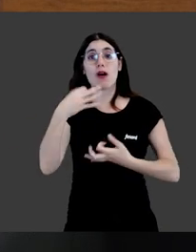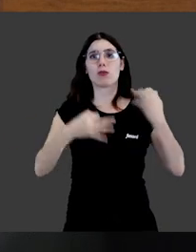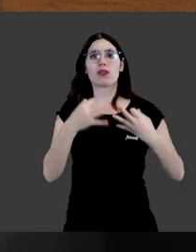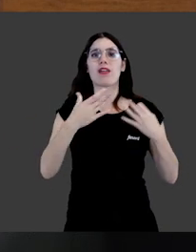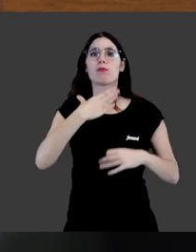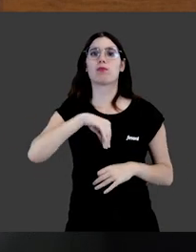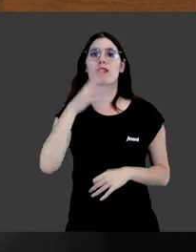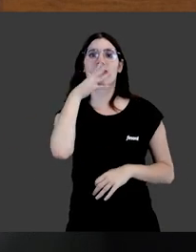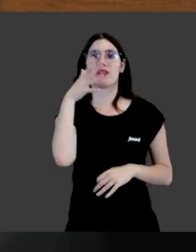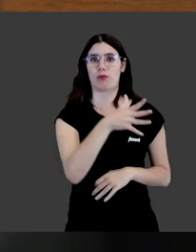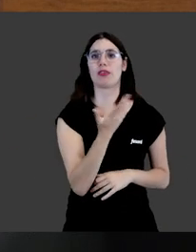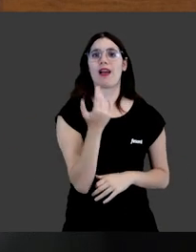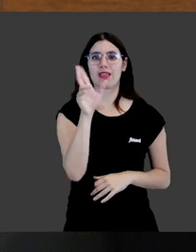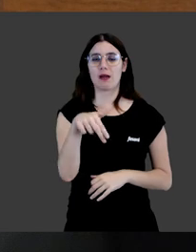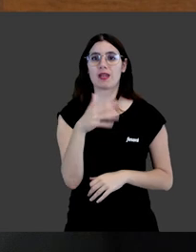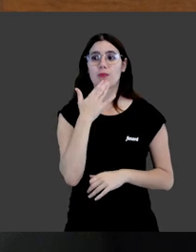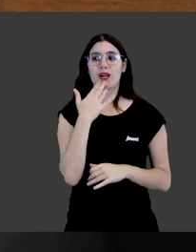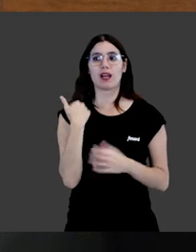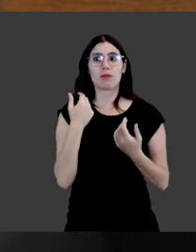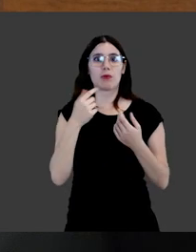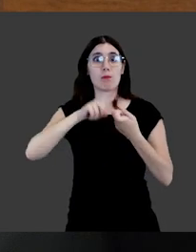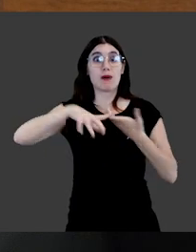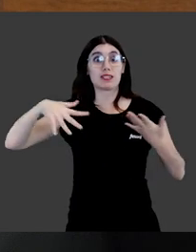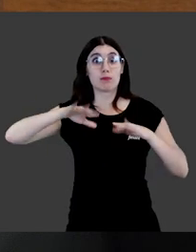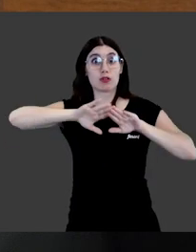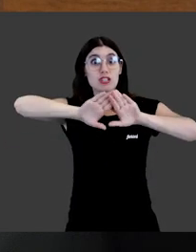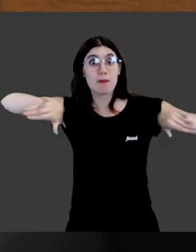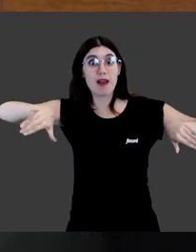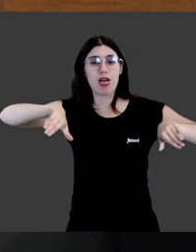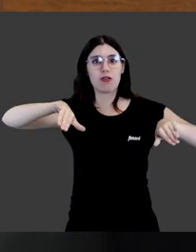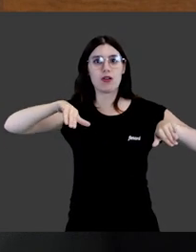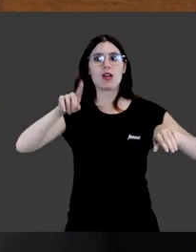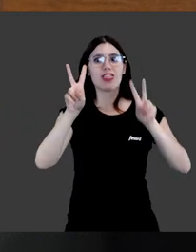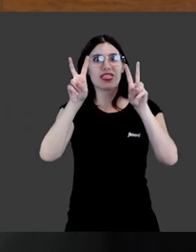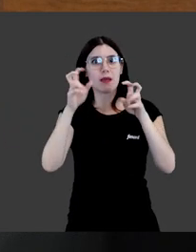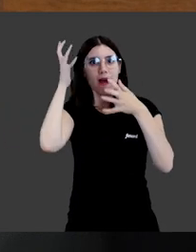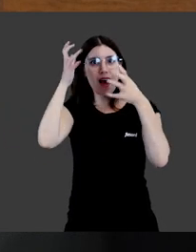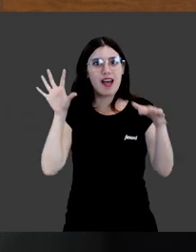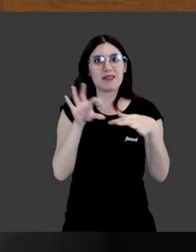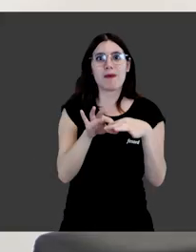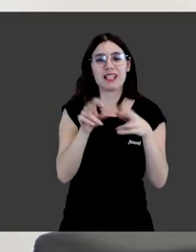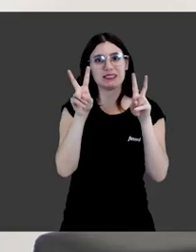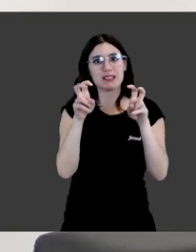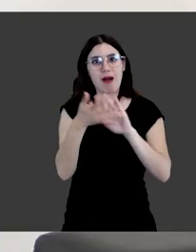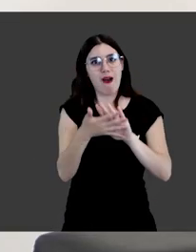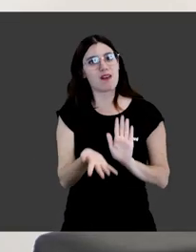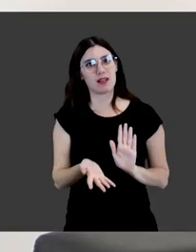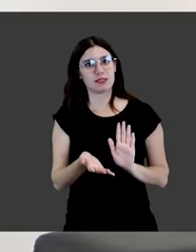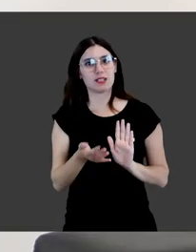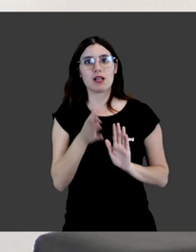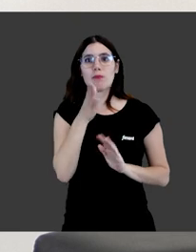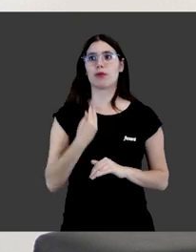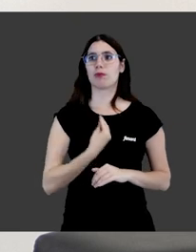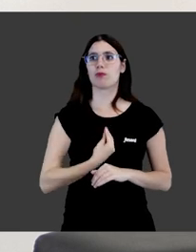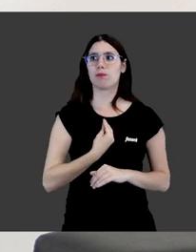ahora en los juzgados que se presenten, en los supuestos que comentas, de crisis matrimoniales y de pareja, asuntos relacionados con los animales.